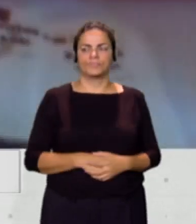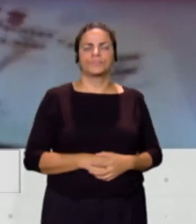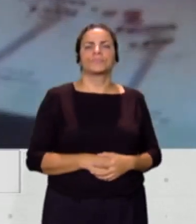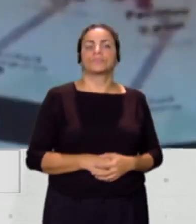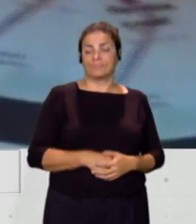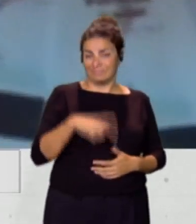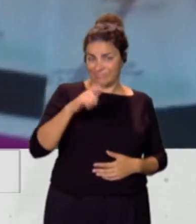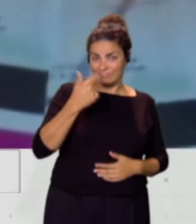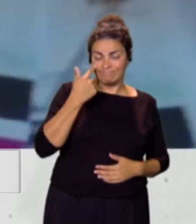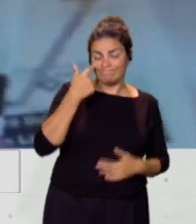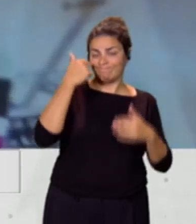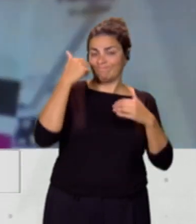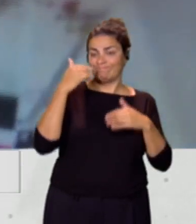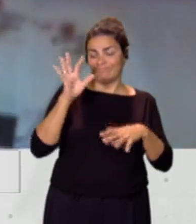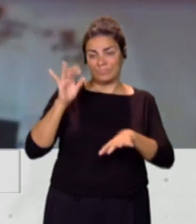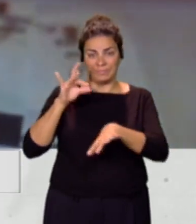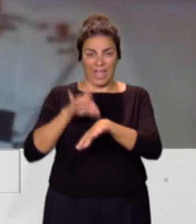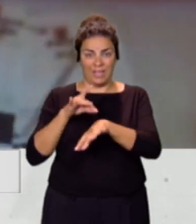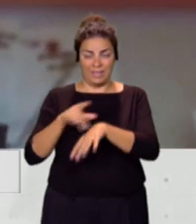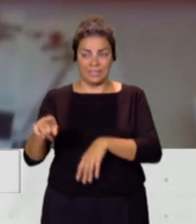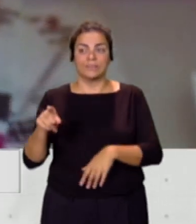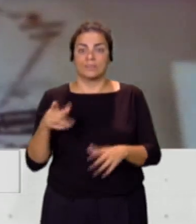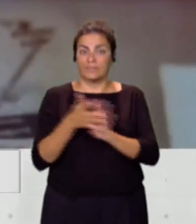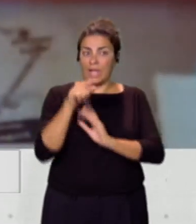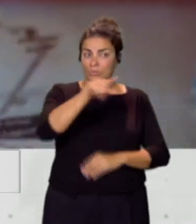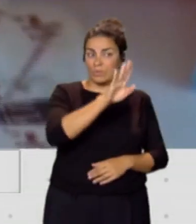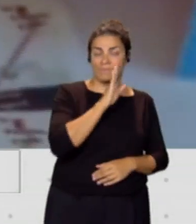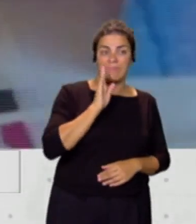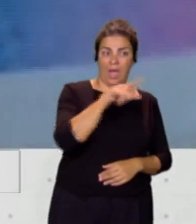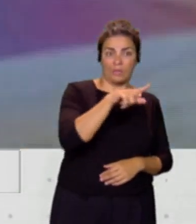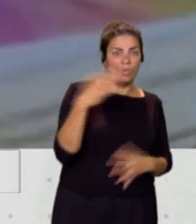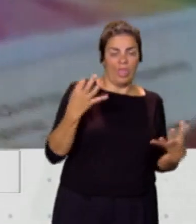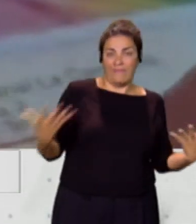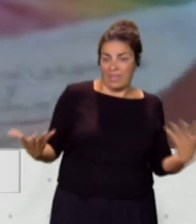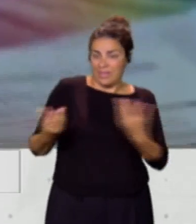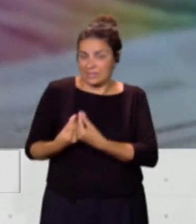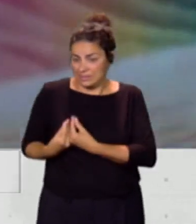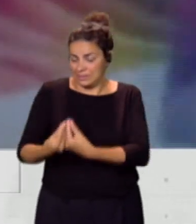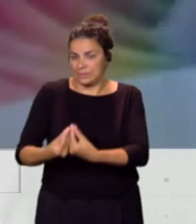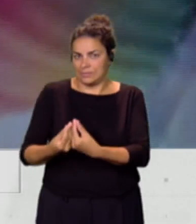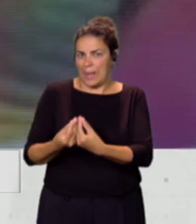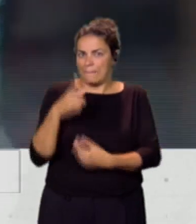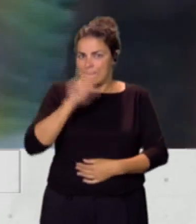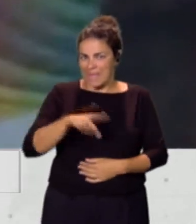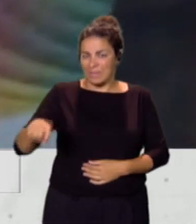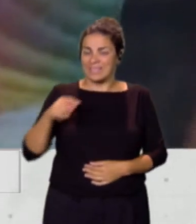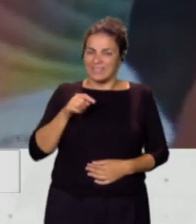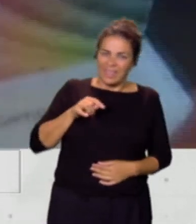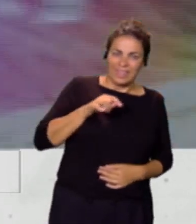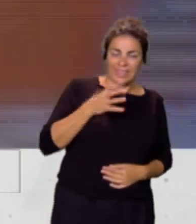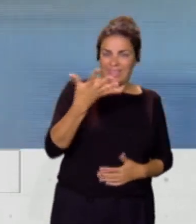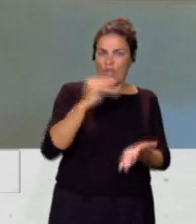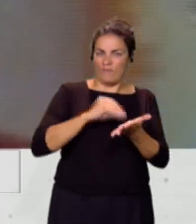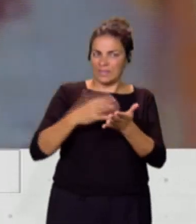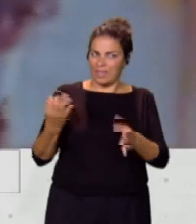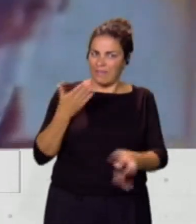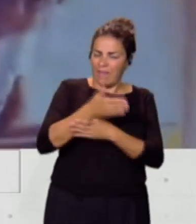esta enfermedad candelaria y pues como madre tienes que acompañar a Zoe hasta 5 veces al mes al hospital porque necesita pues